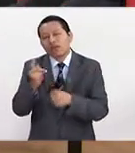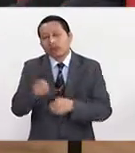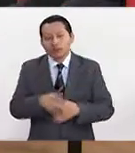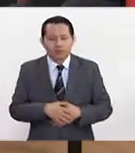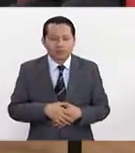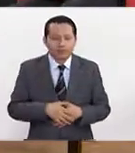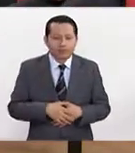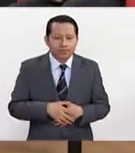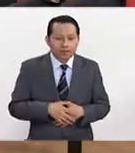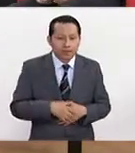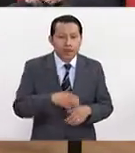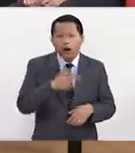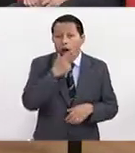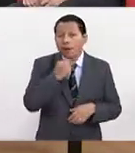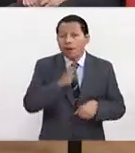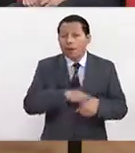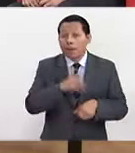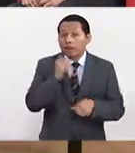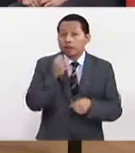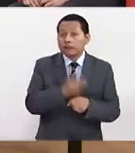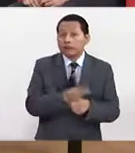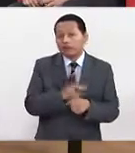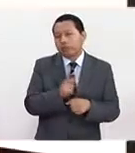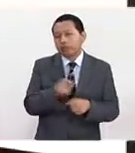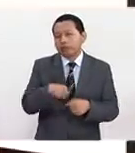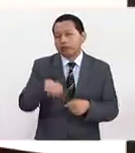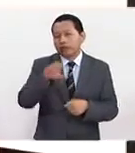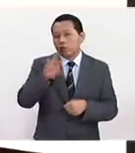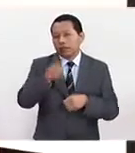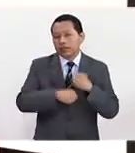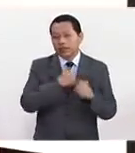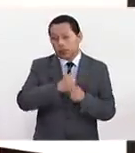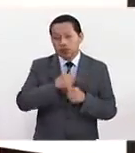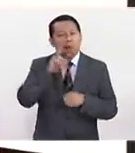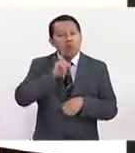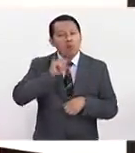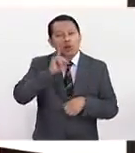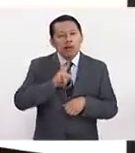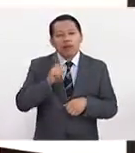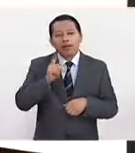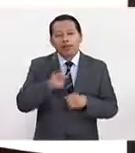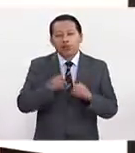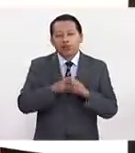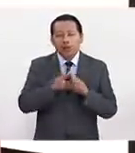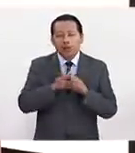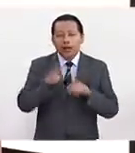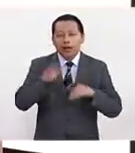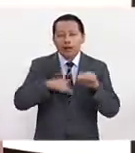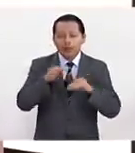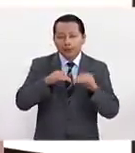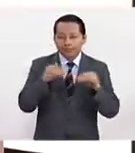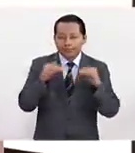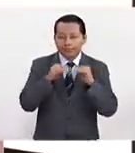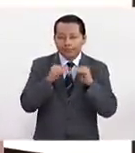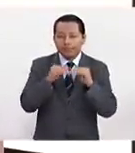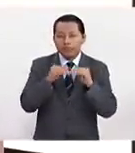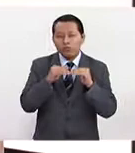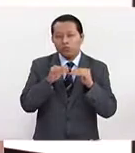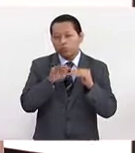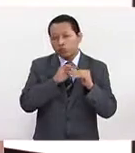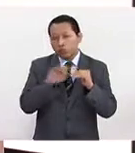en el hombre es más temprano, estamos hablando de los 40 años. Y las mujeres generalmente se igualan al hombre en la incidencia de infarto